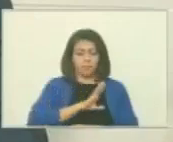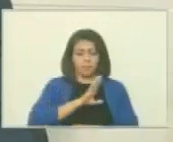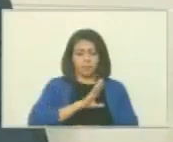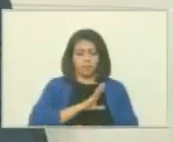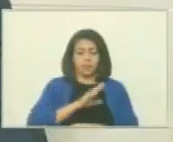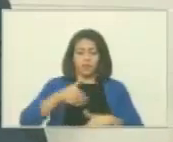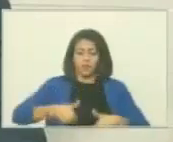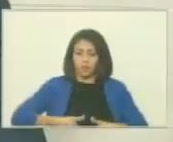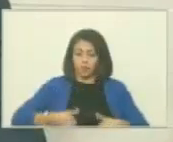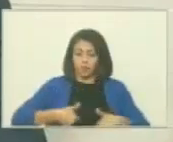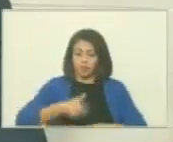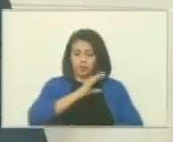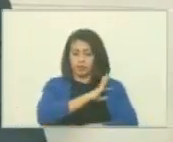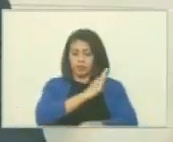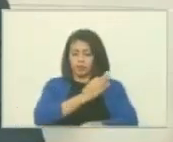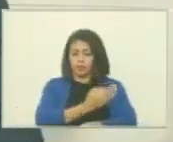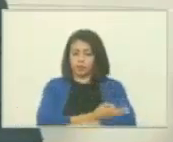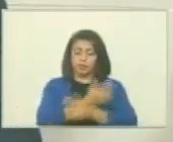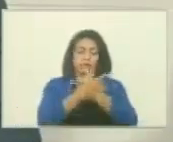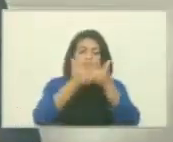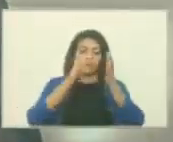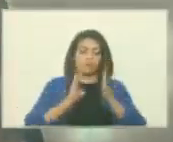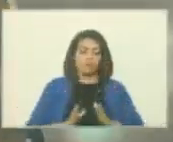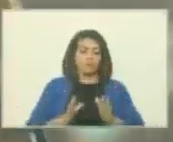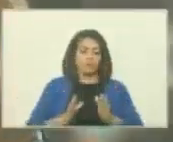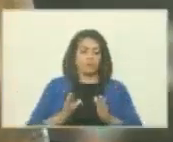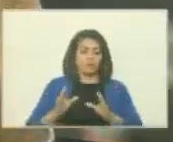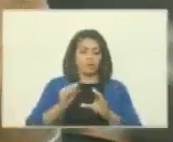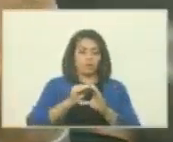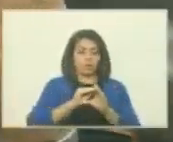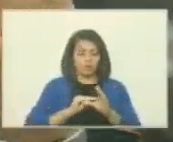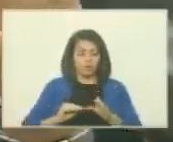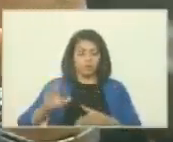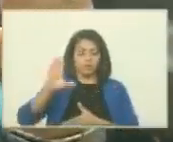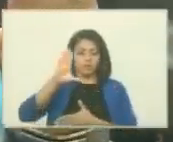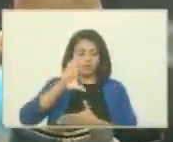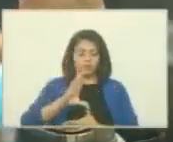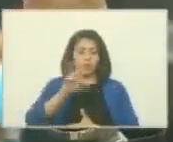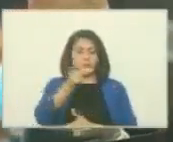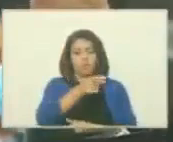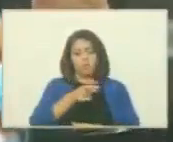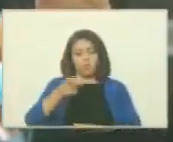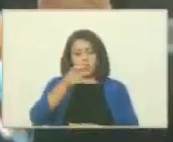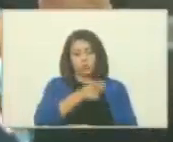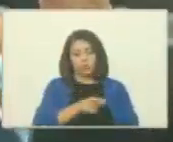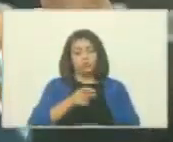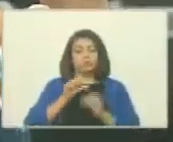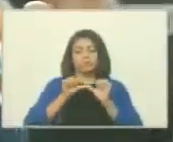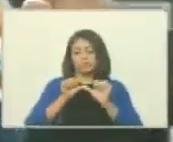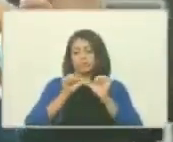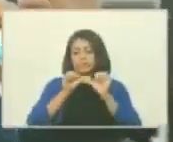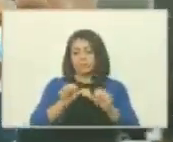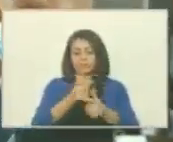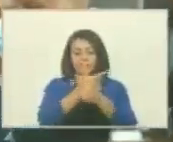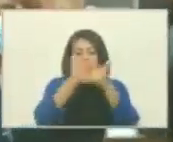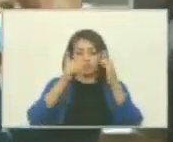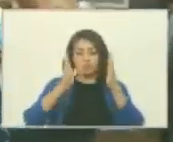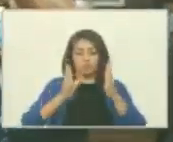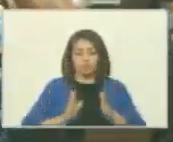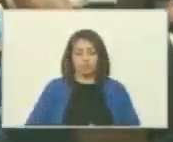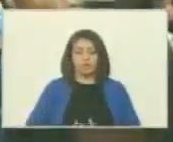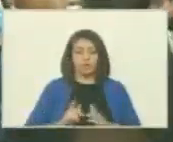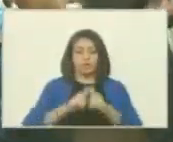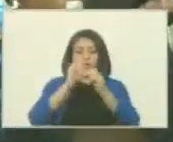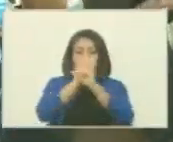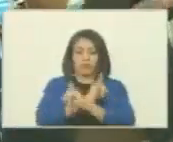el ahínco y la fuerza puesta por los libertadores del continente americano en la búsqueda y consecución de la libertad y